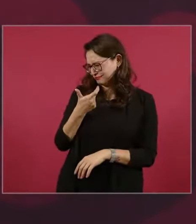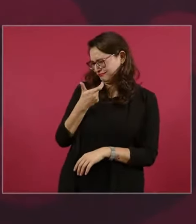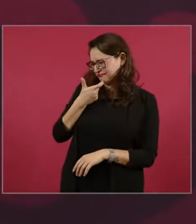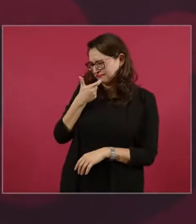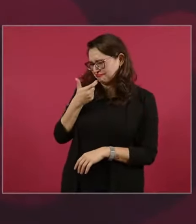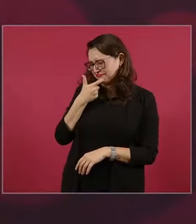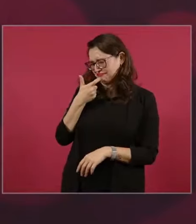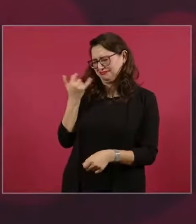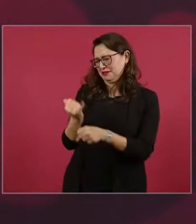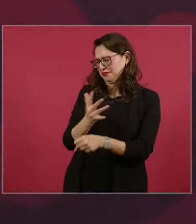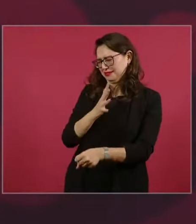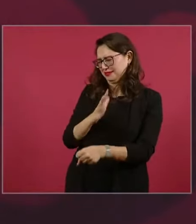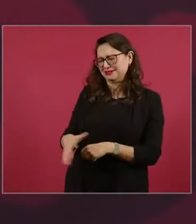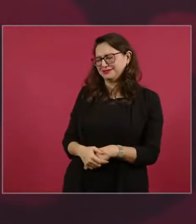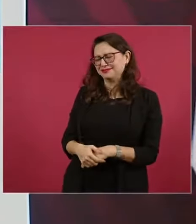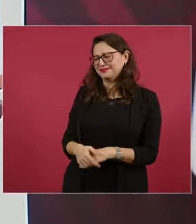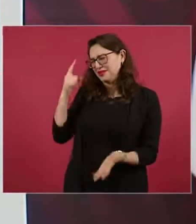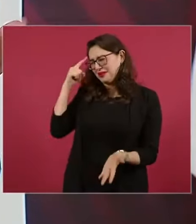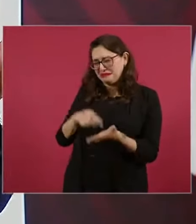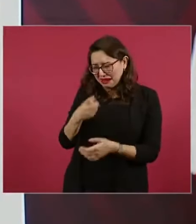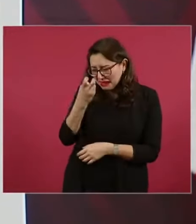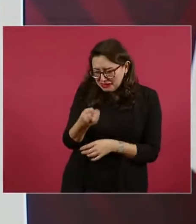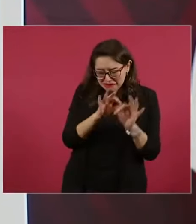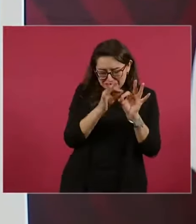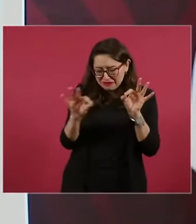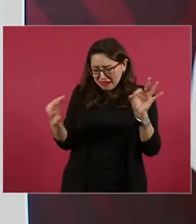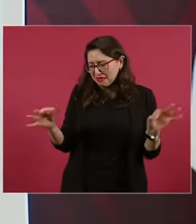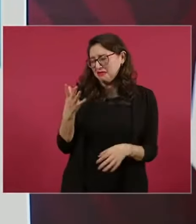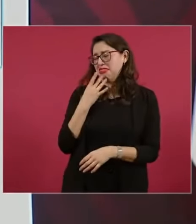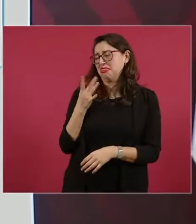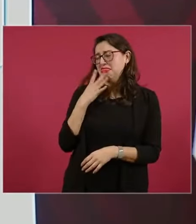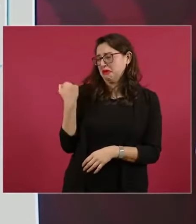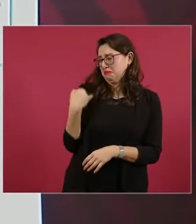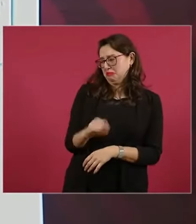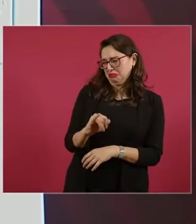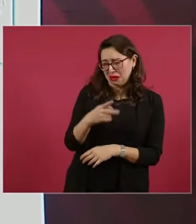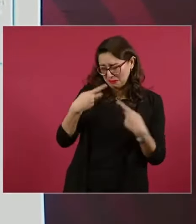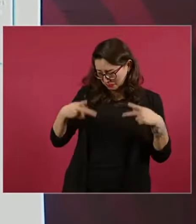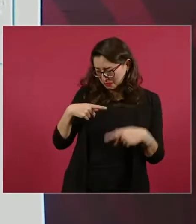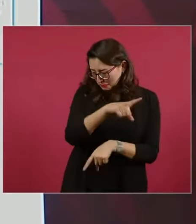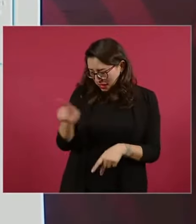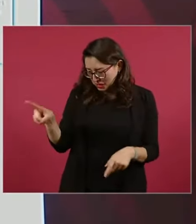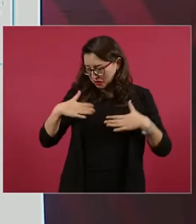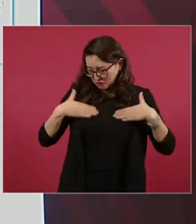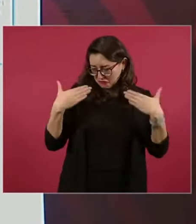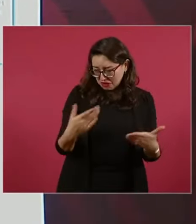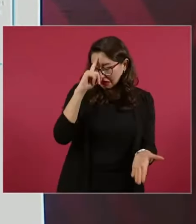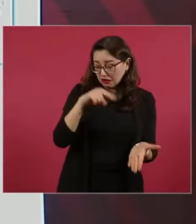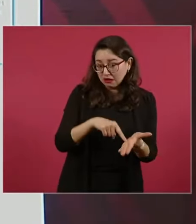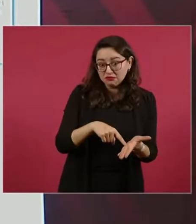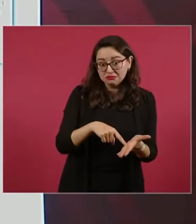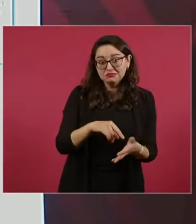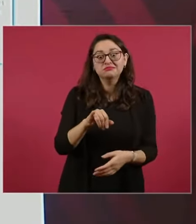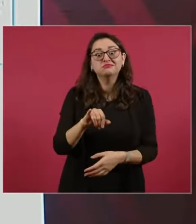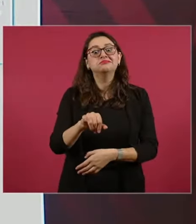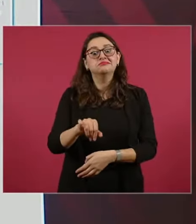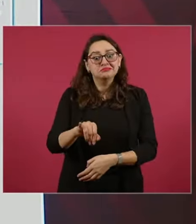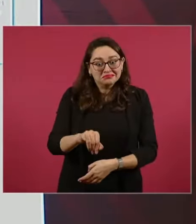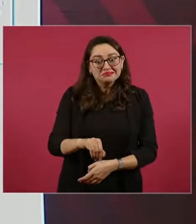¿Cómo que eres? Es muy burdo. Sí les funcionó. Sí, les funcionó.